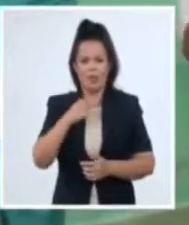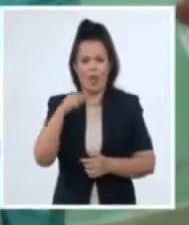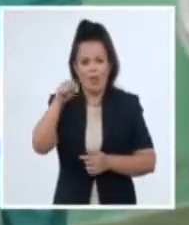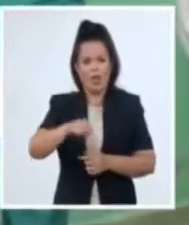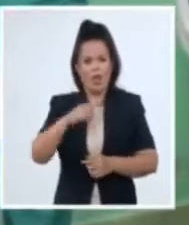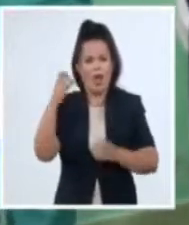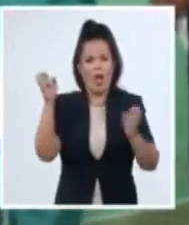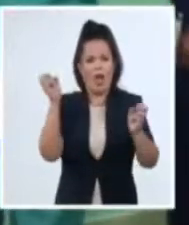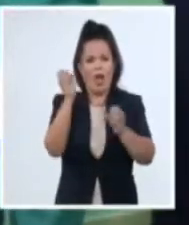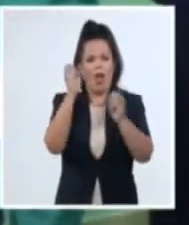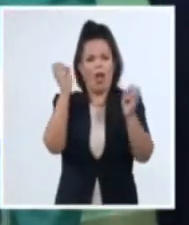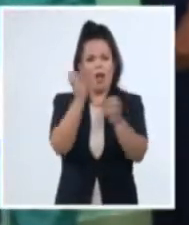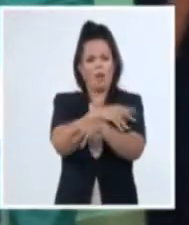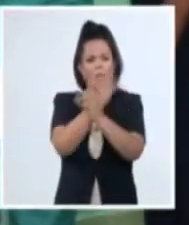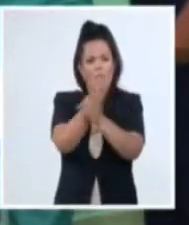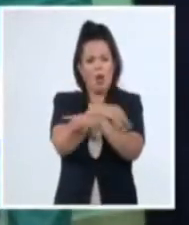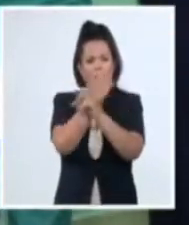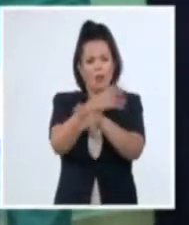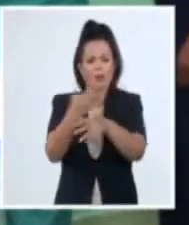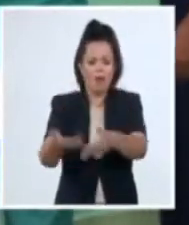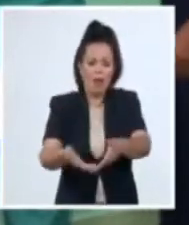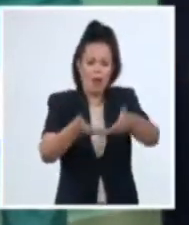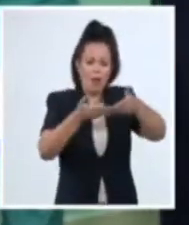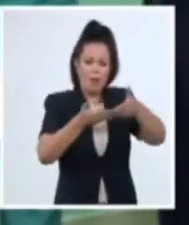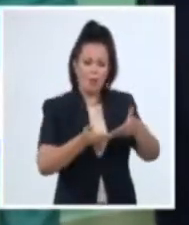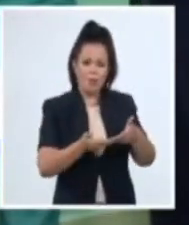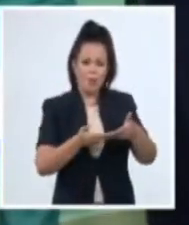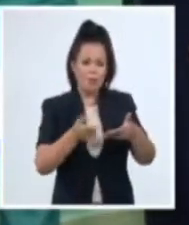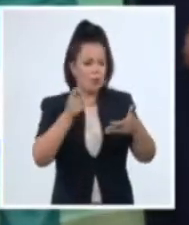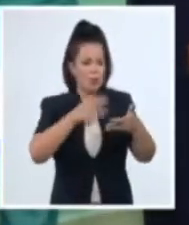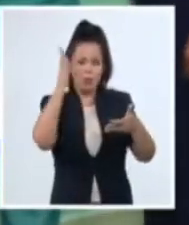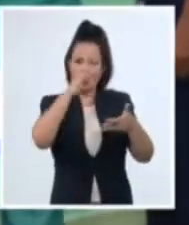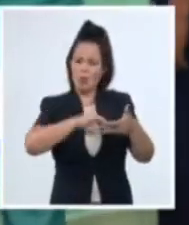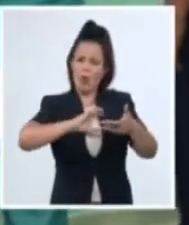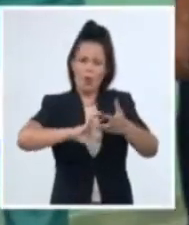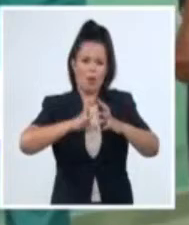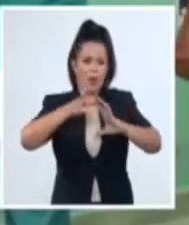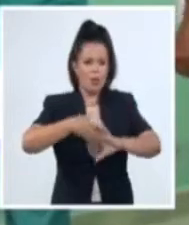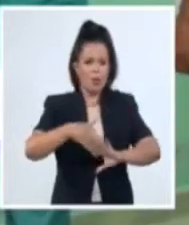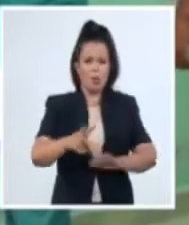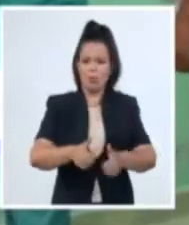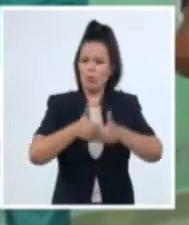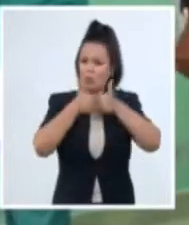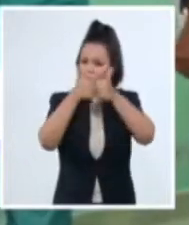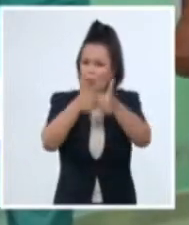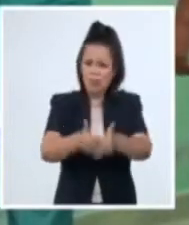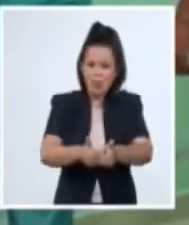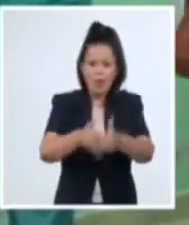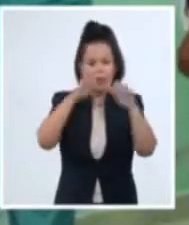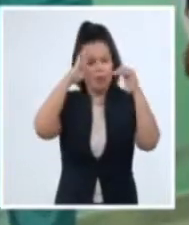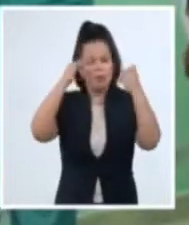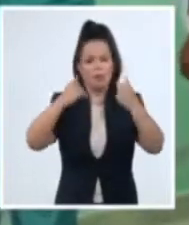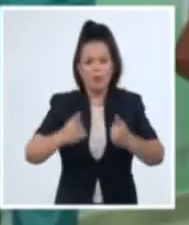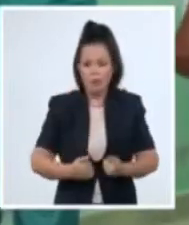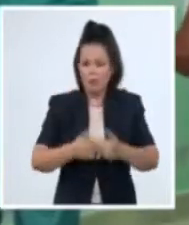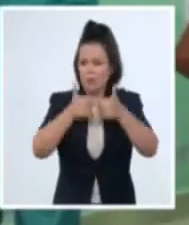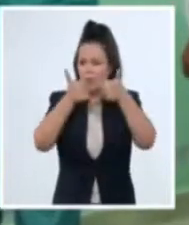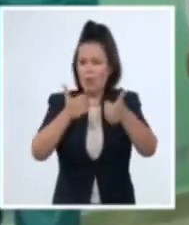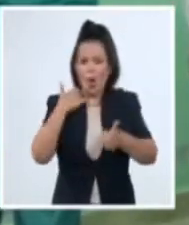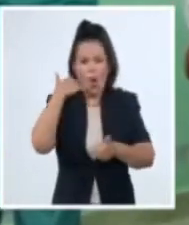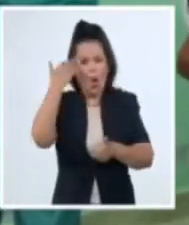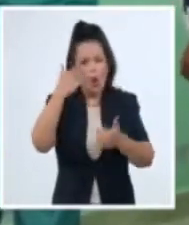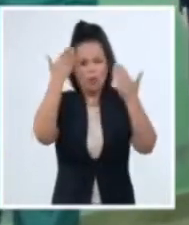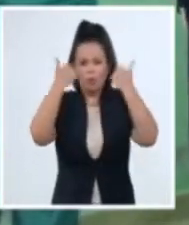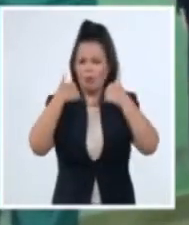paramédicos, en la incubadora de traslado sin ninguna complicación. Se recibió estable, con buena vitalidad y color. Inmediatamente se le